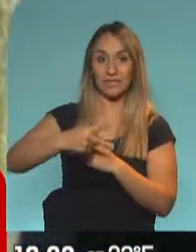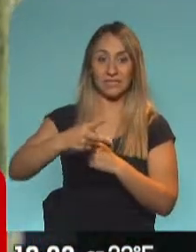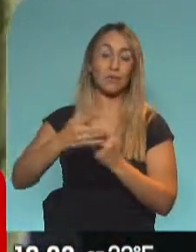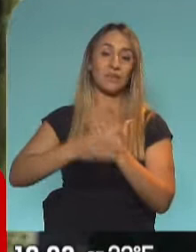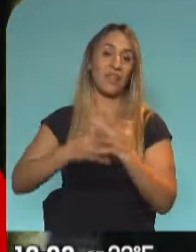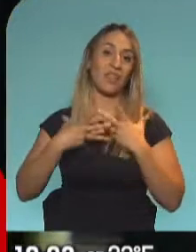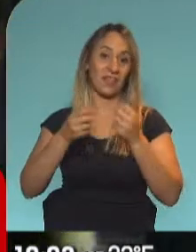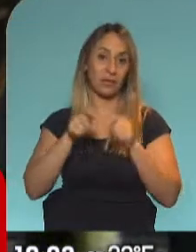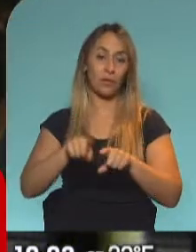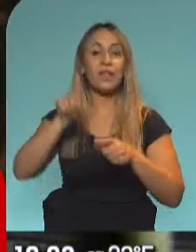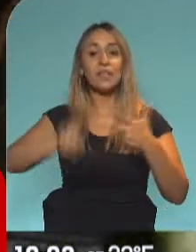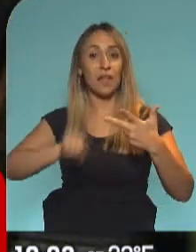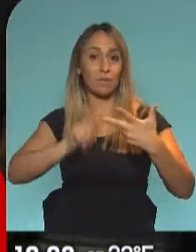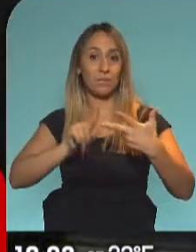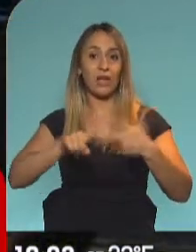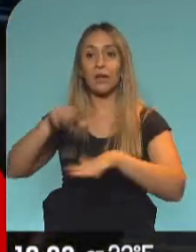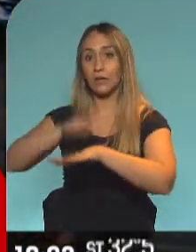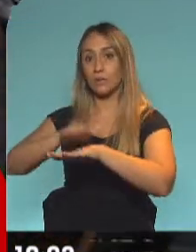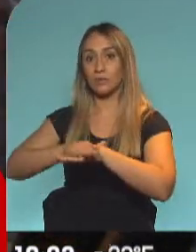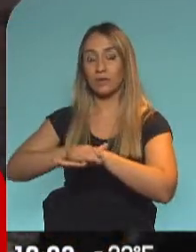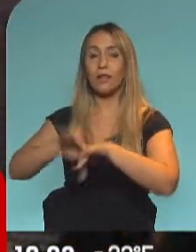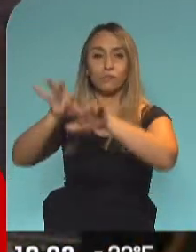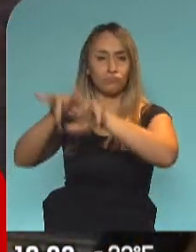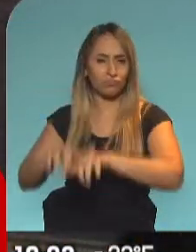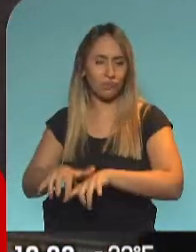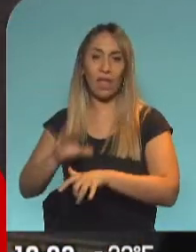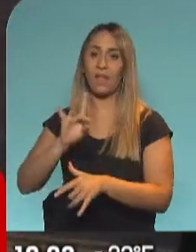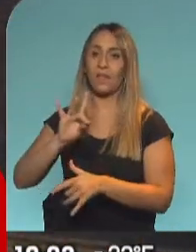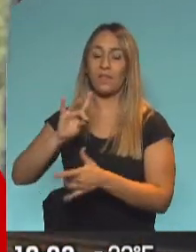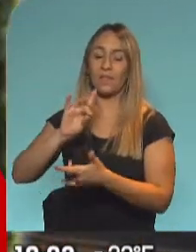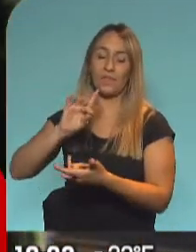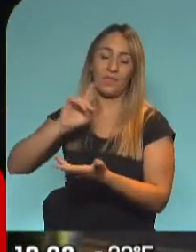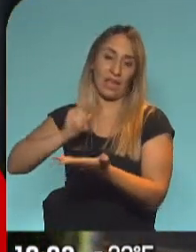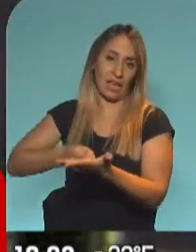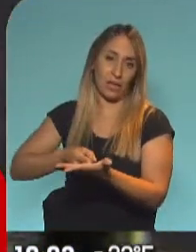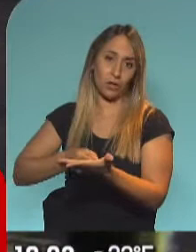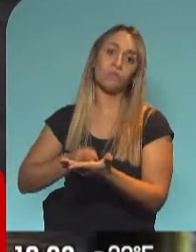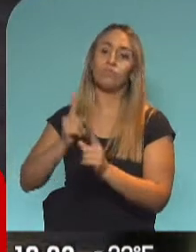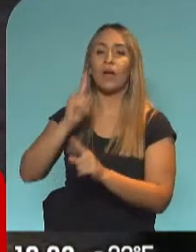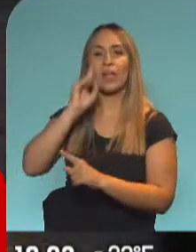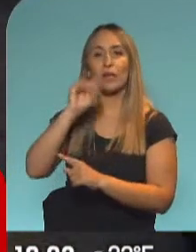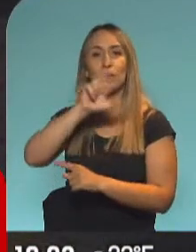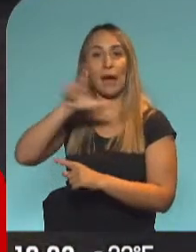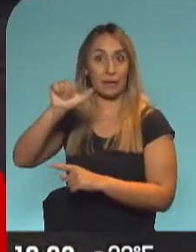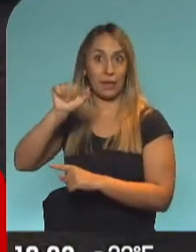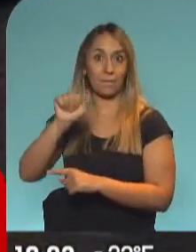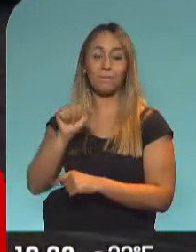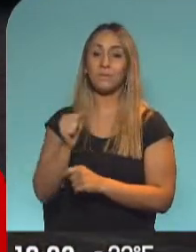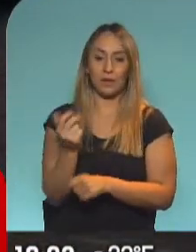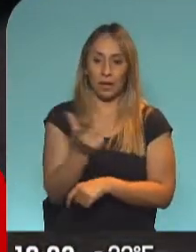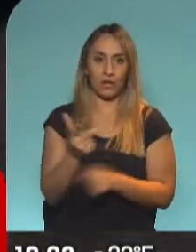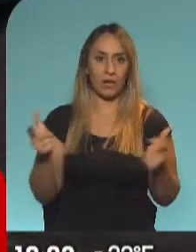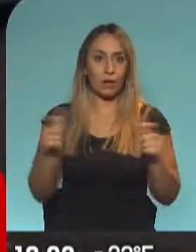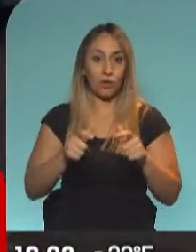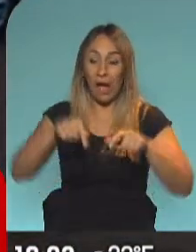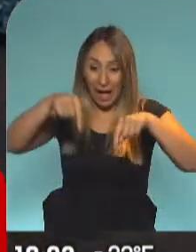supuesto, quien es la encargada de redactar, el DNU Vilma Ibarra. Se está redactando en este